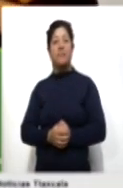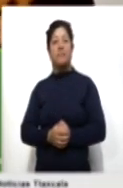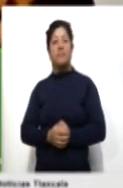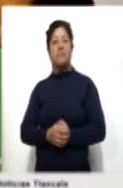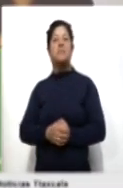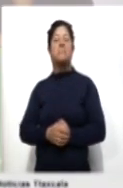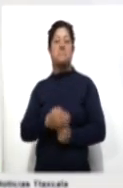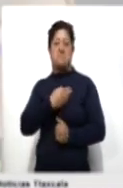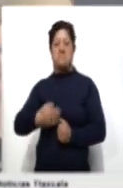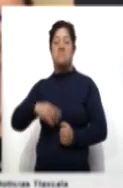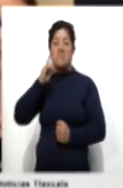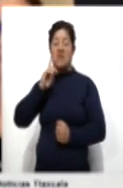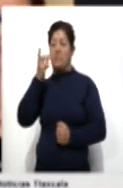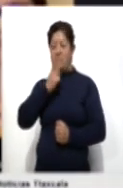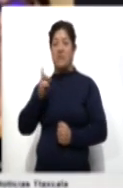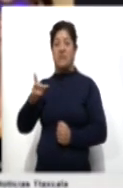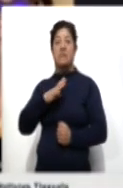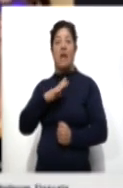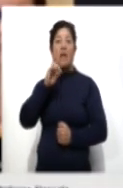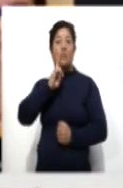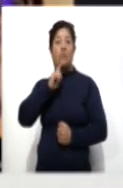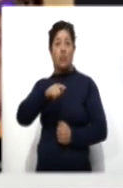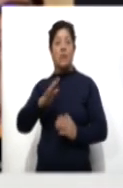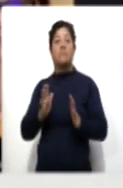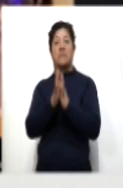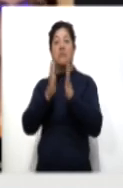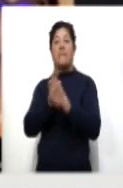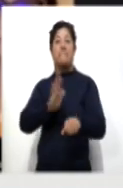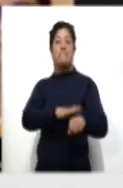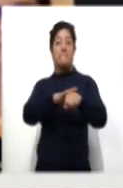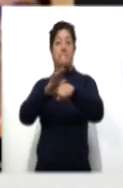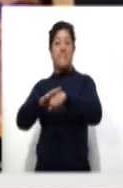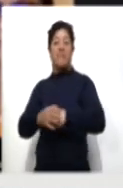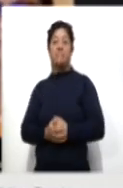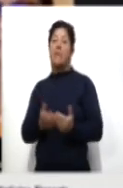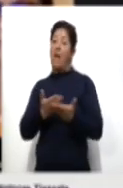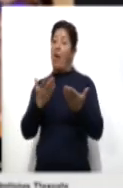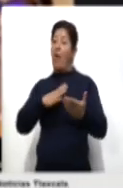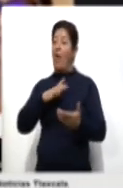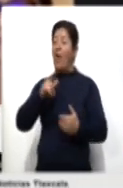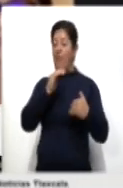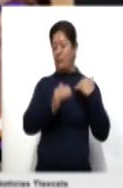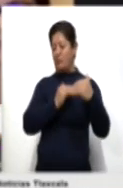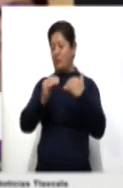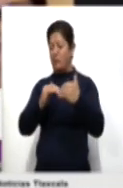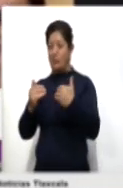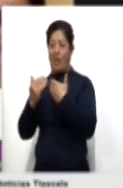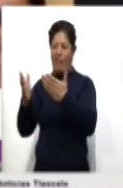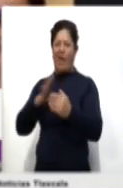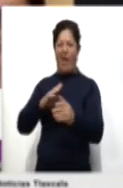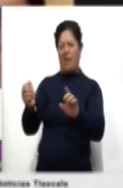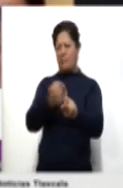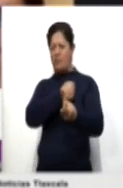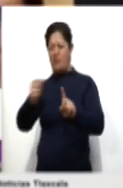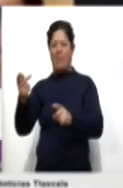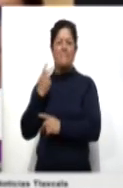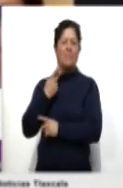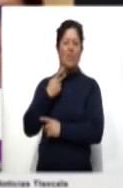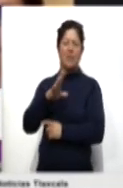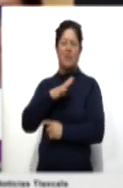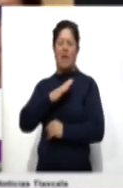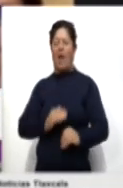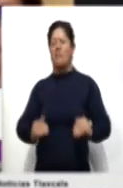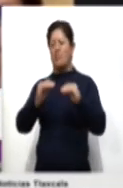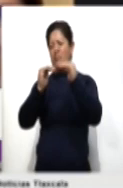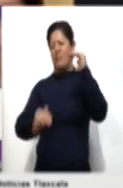participación. Ahora se trata de que las condiciones sean las mismas y que la contienda transcurra fuera de un esquema de violencia política por razones